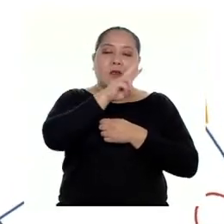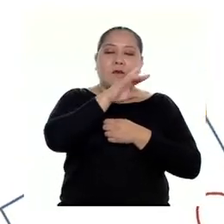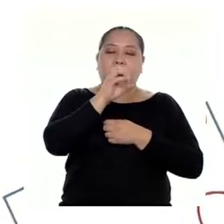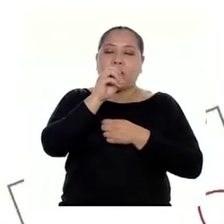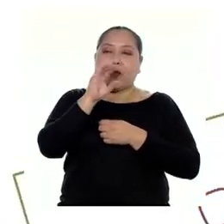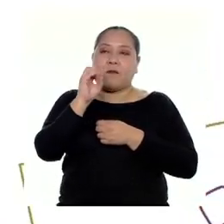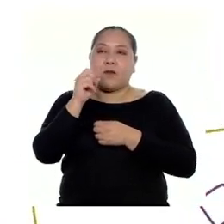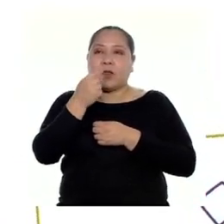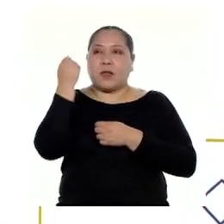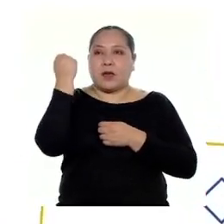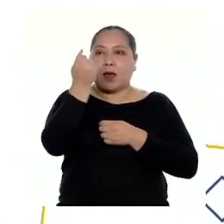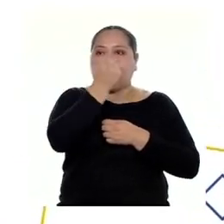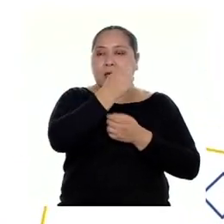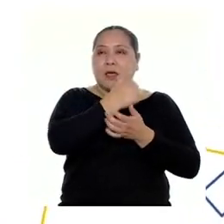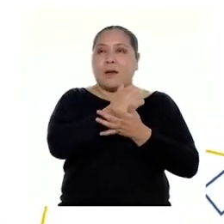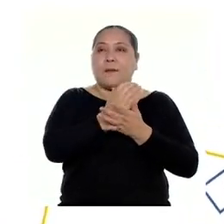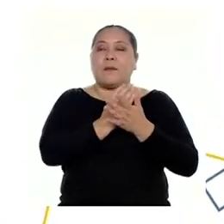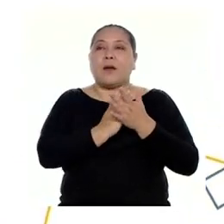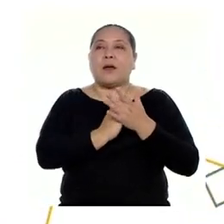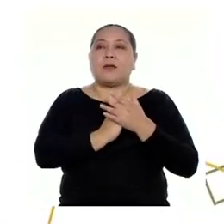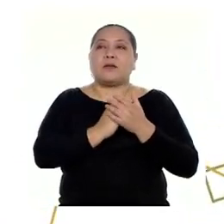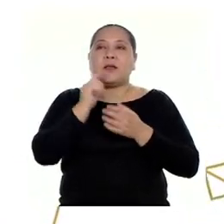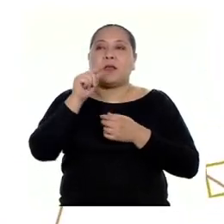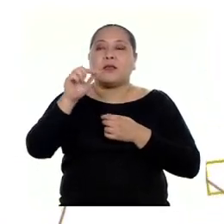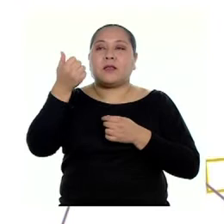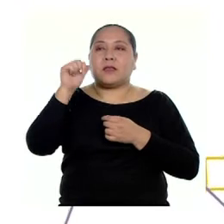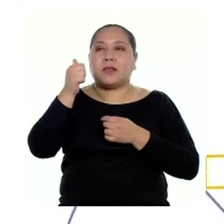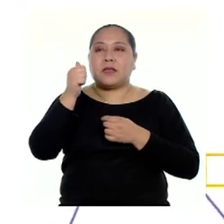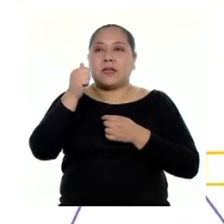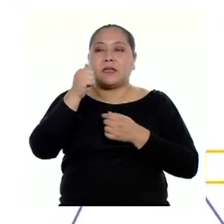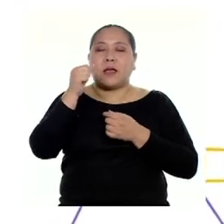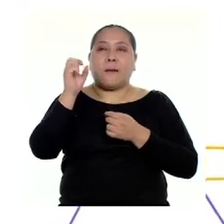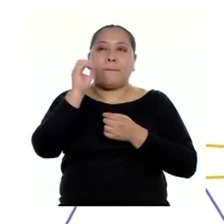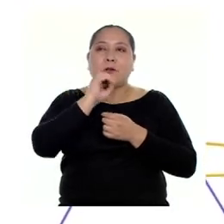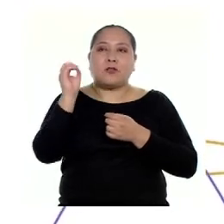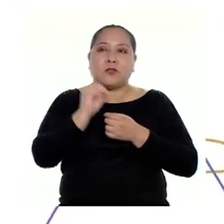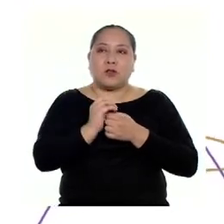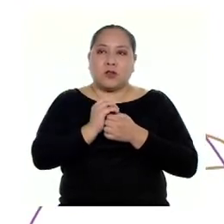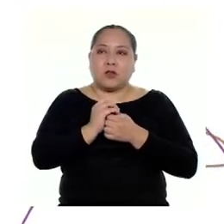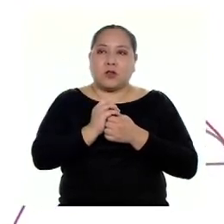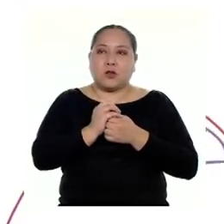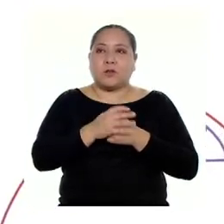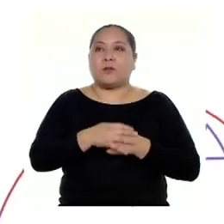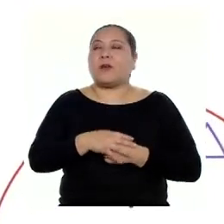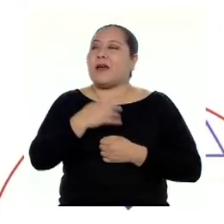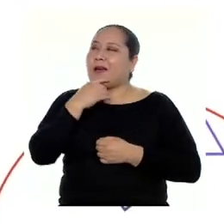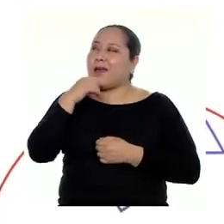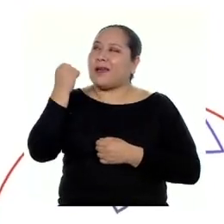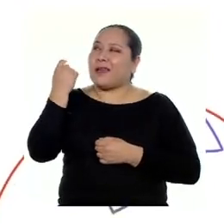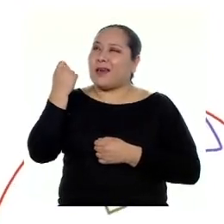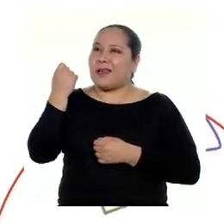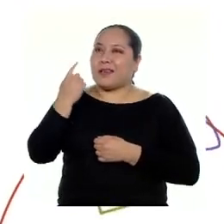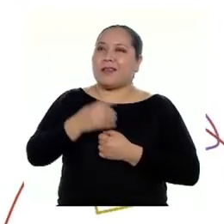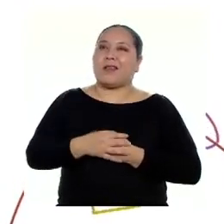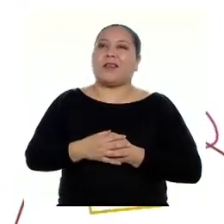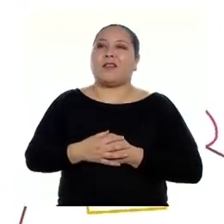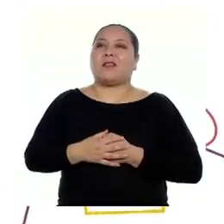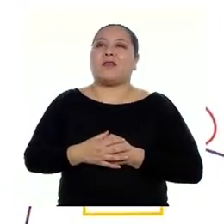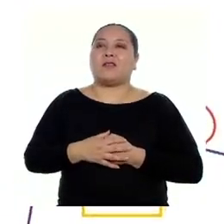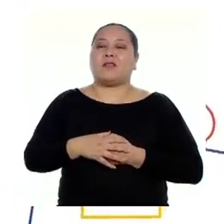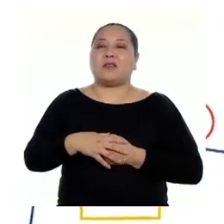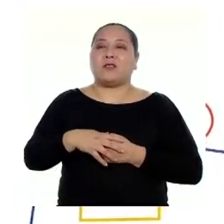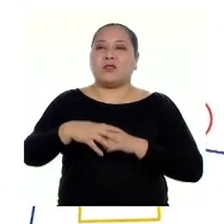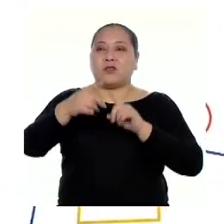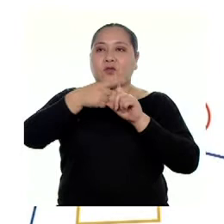Entonces, cada parte representa un 10% del total. Ya entiendo qué quiere hacer, profesora. Si sumamos tres